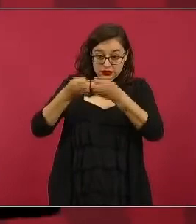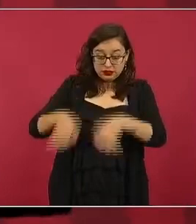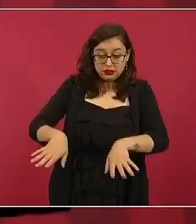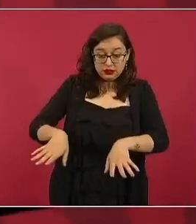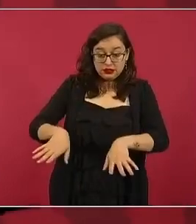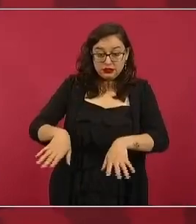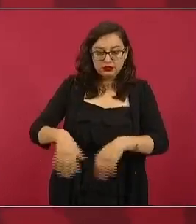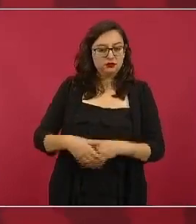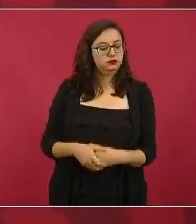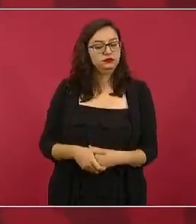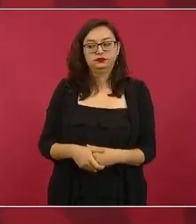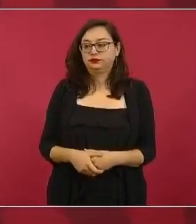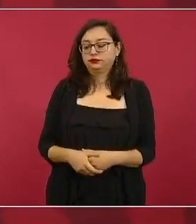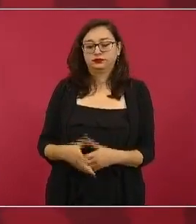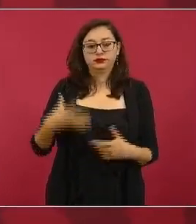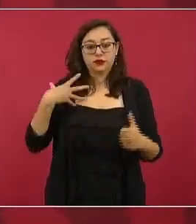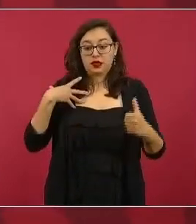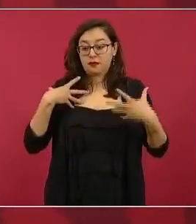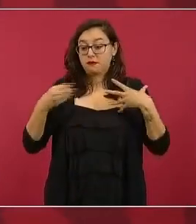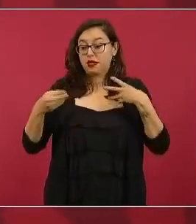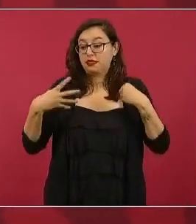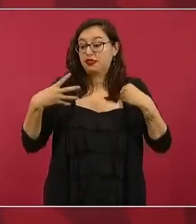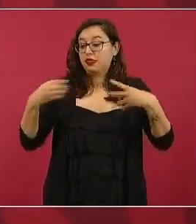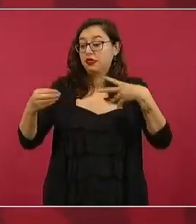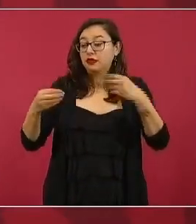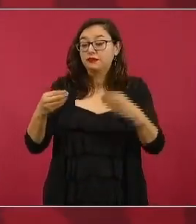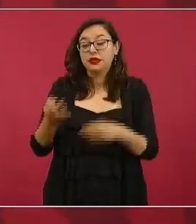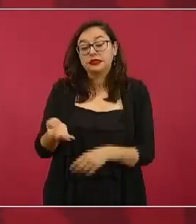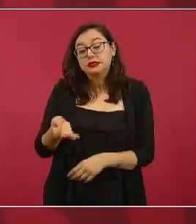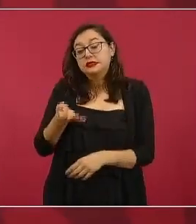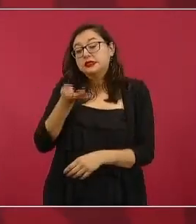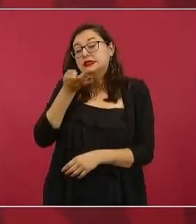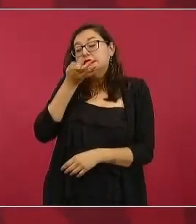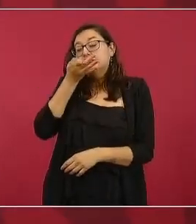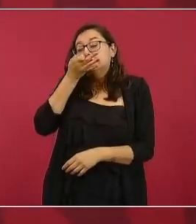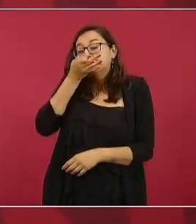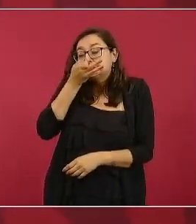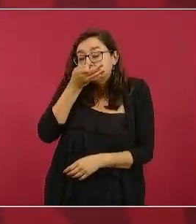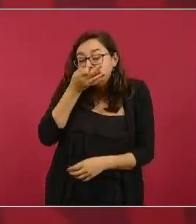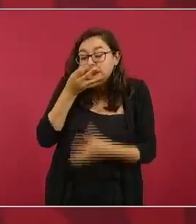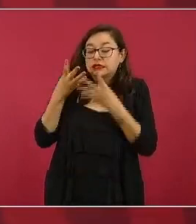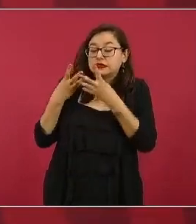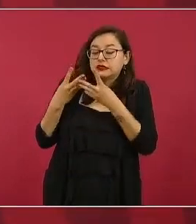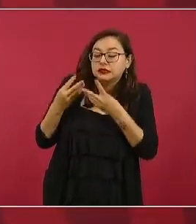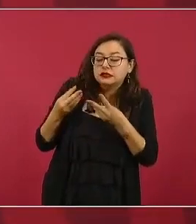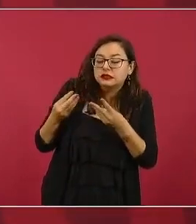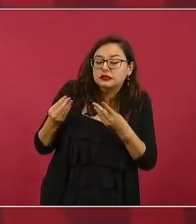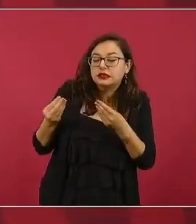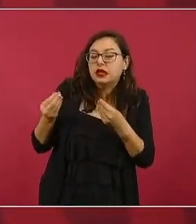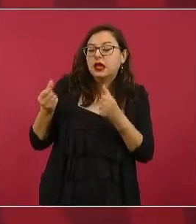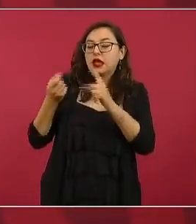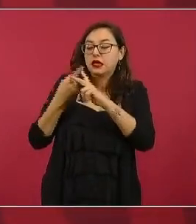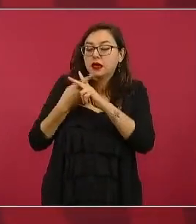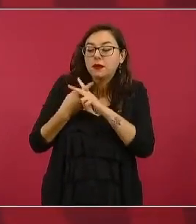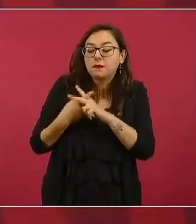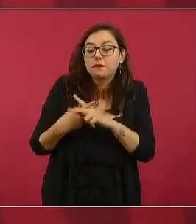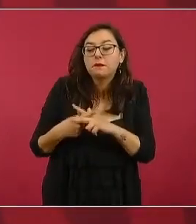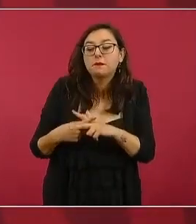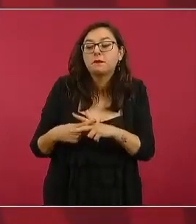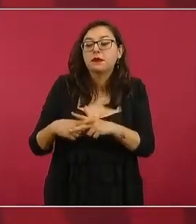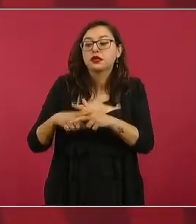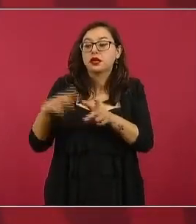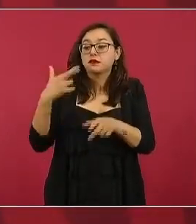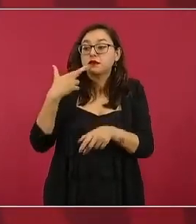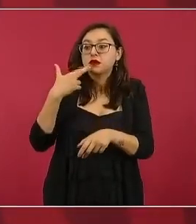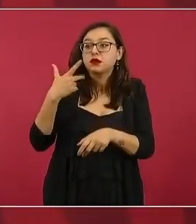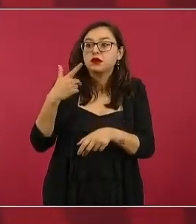la pandemia estamos enfrentando ahora la intervención de Rusia